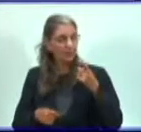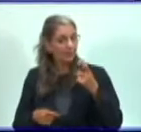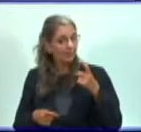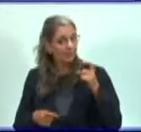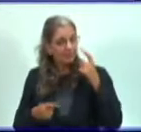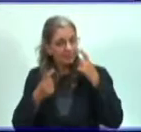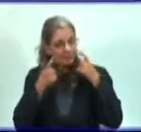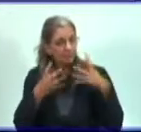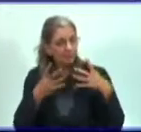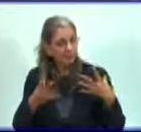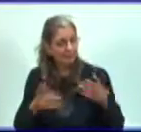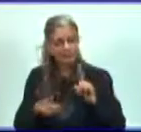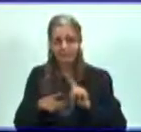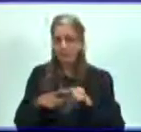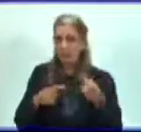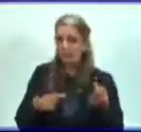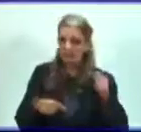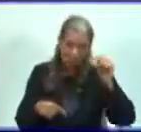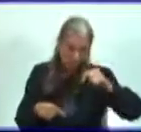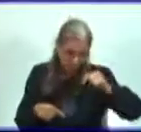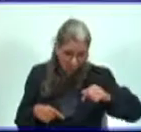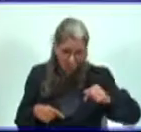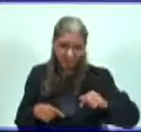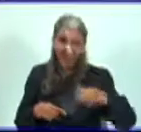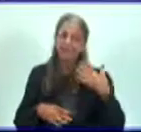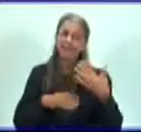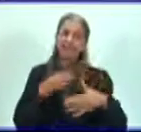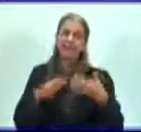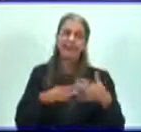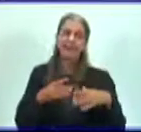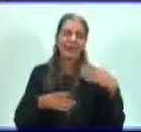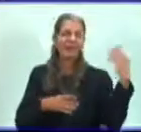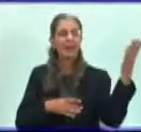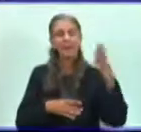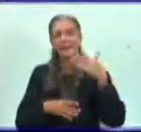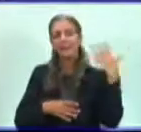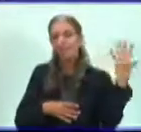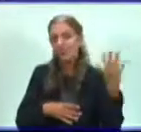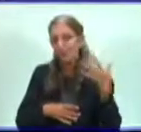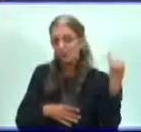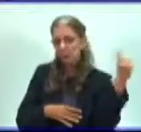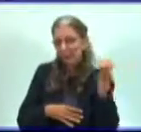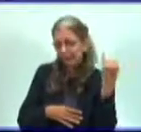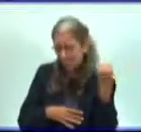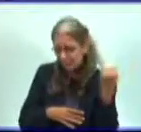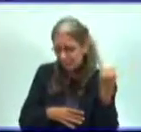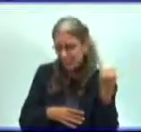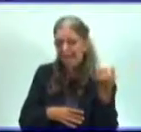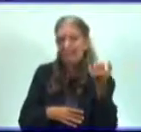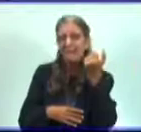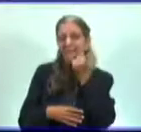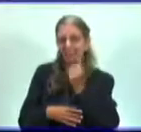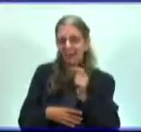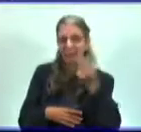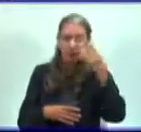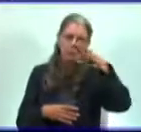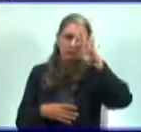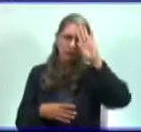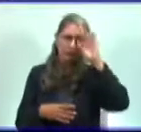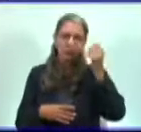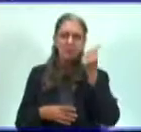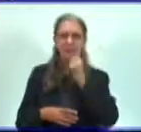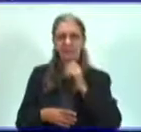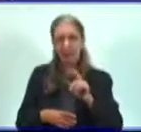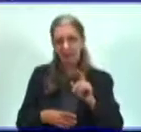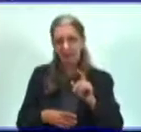tema bien polémico, que nos lleva no solo a Cuba, sino de manera internacional, hace más prácticamente